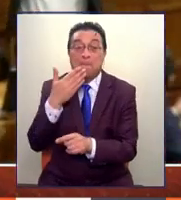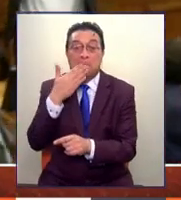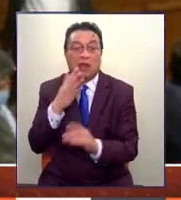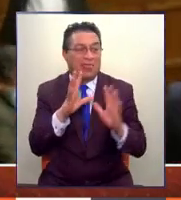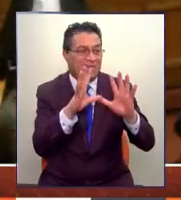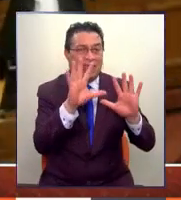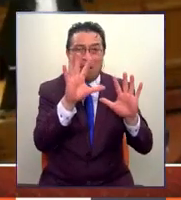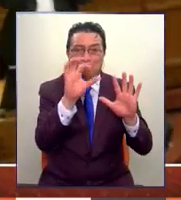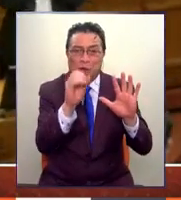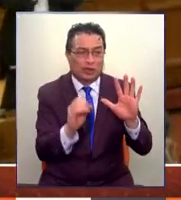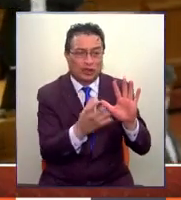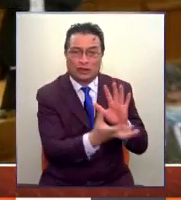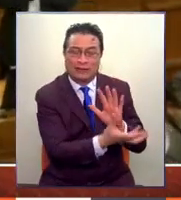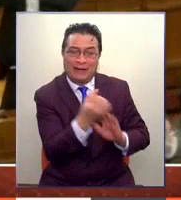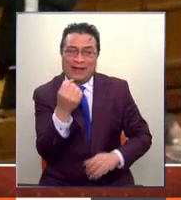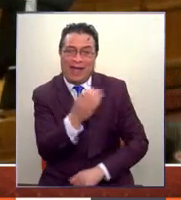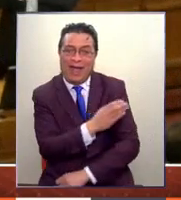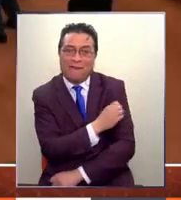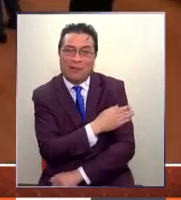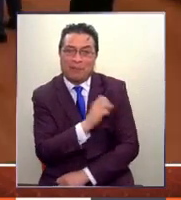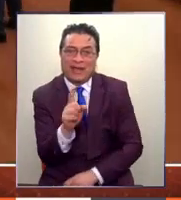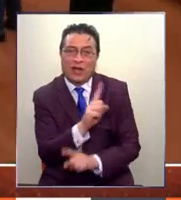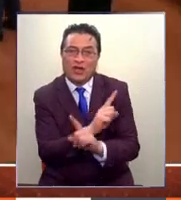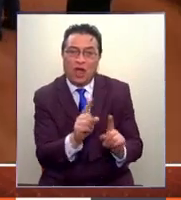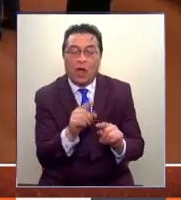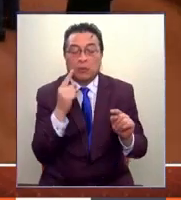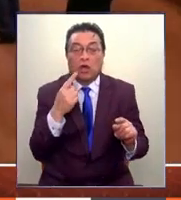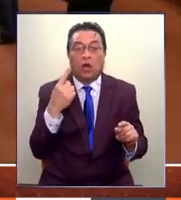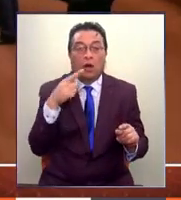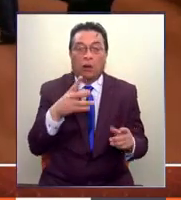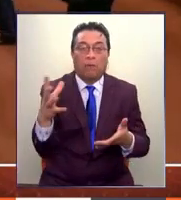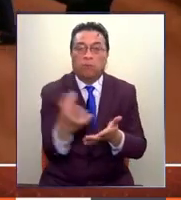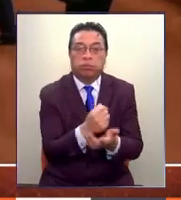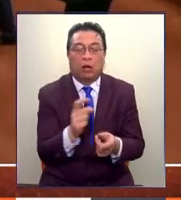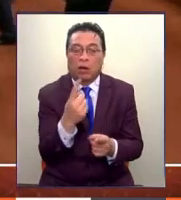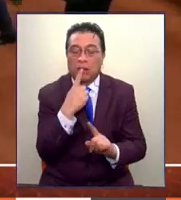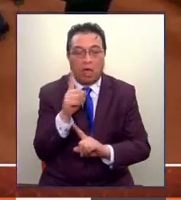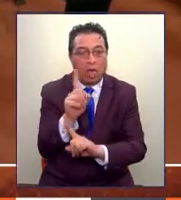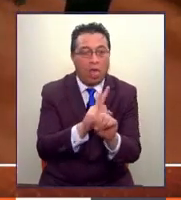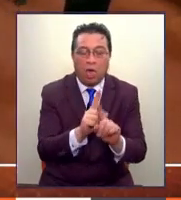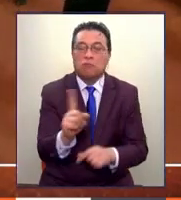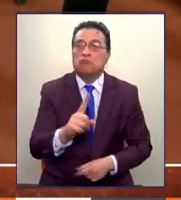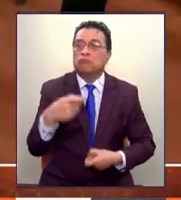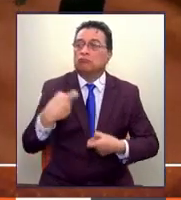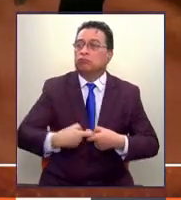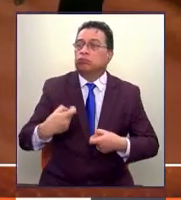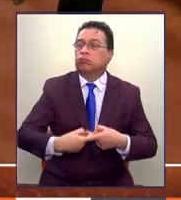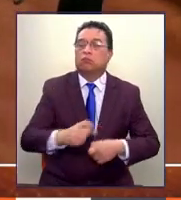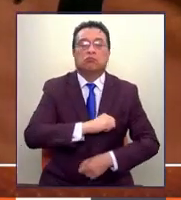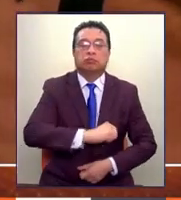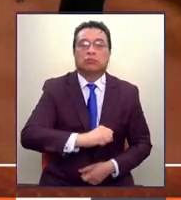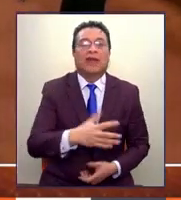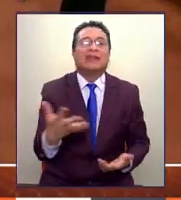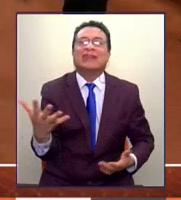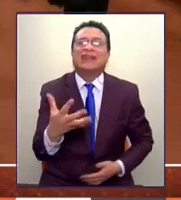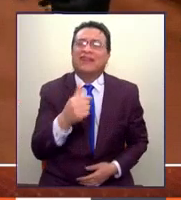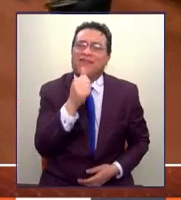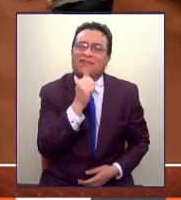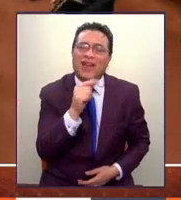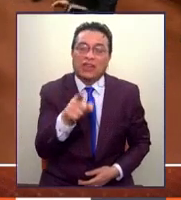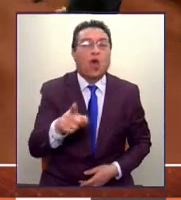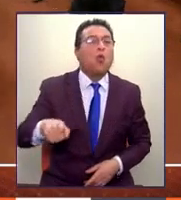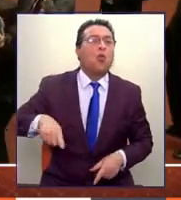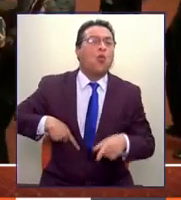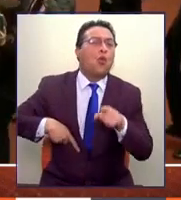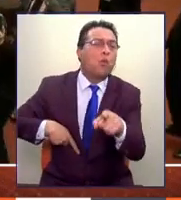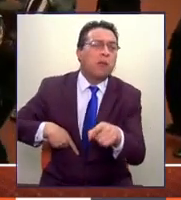en las AFP, pero obviamente a juzgar por el resultado ayer no lo logró, no logró convencerlo. ¿Qué faltó, ministro? ¿Qué mediaculpa hace